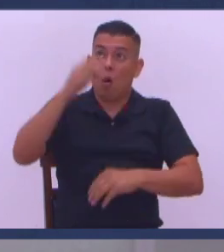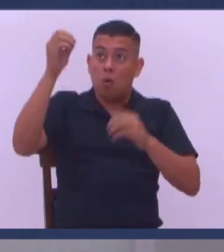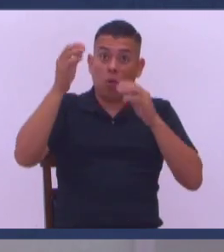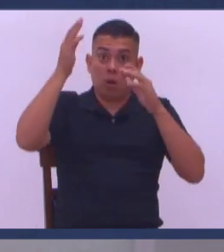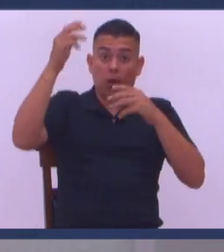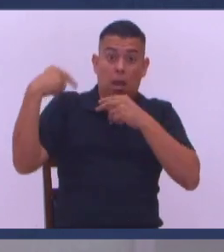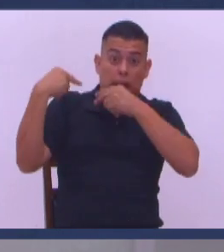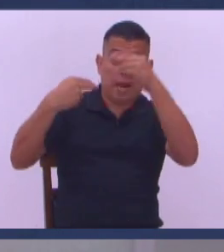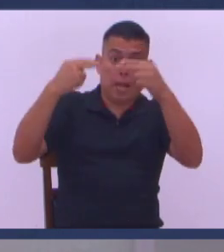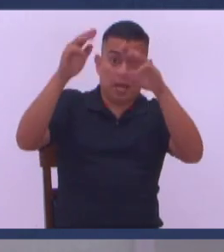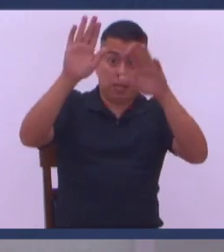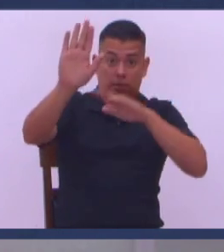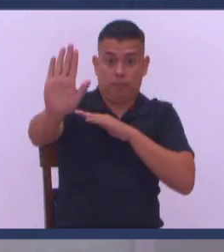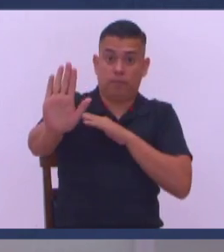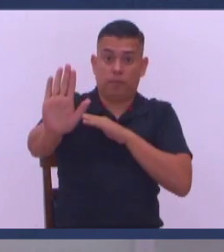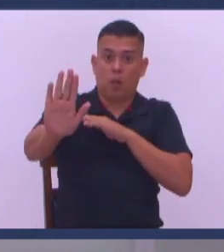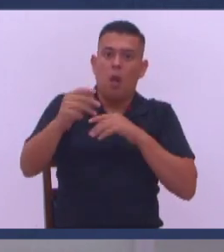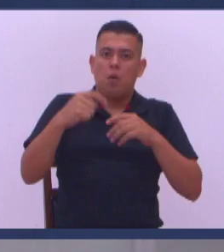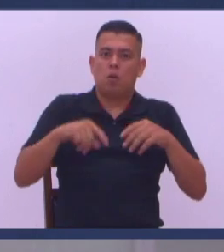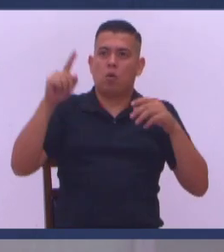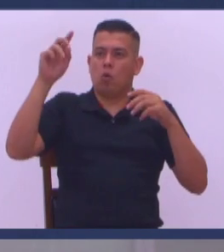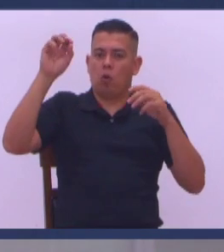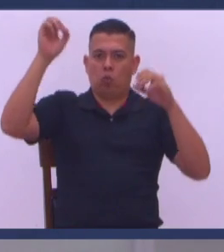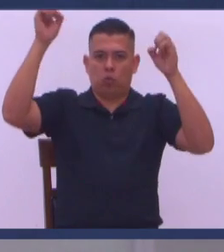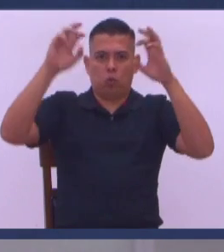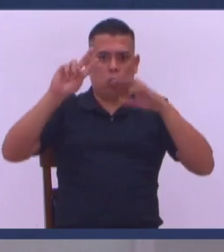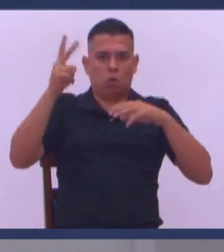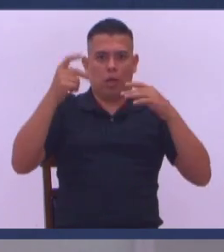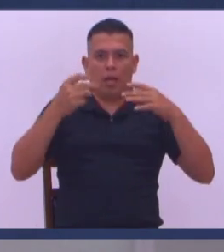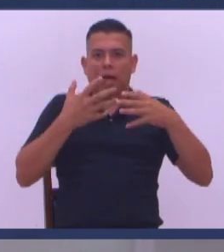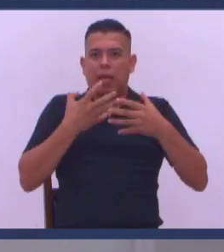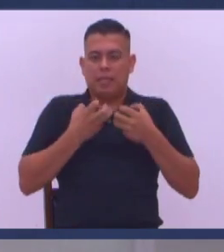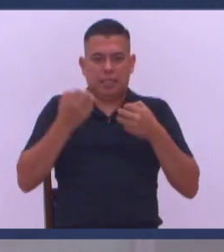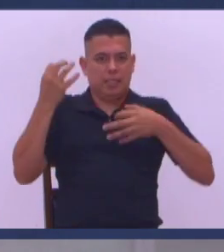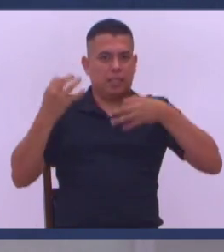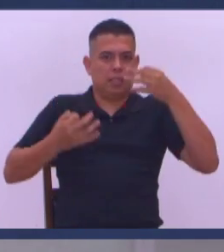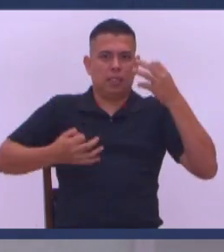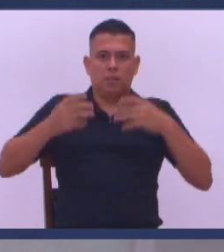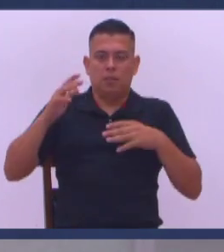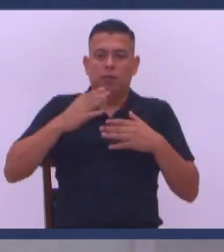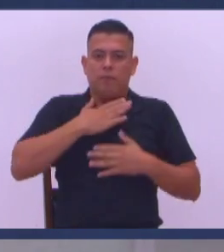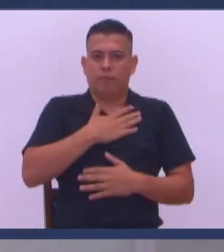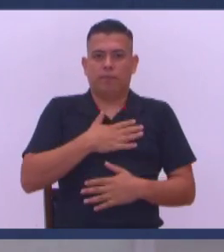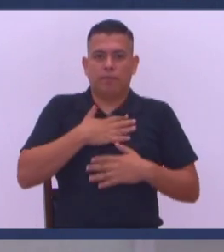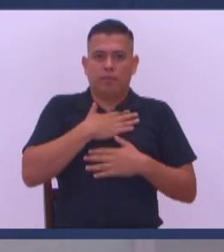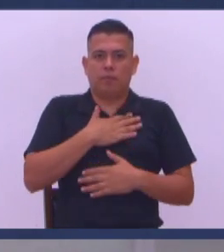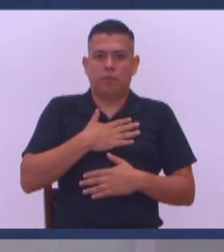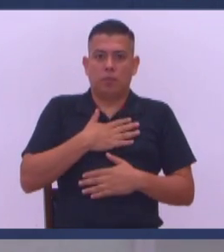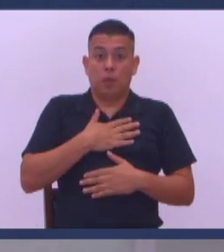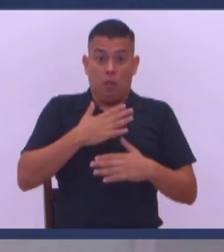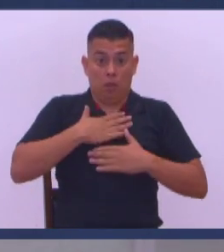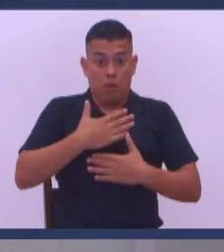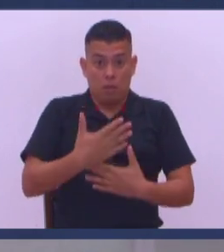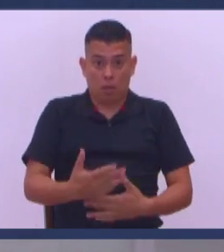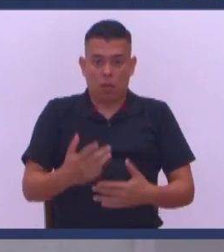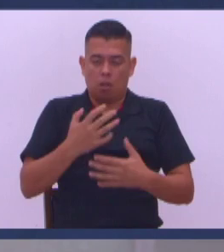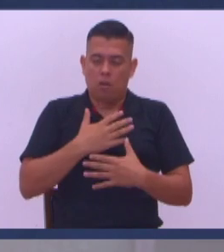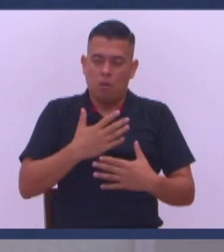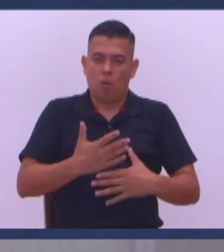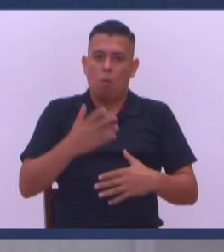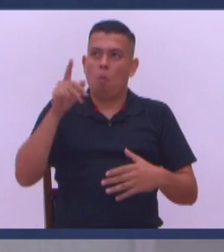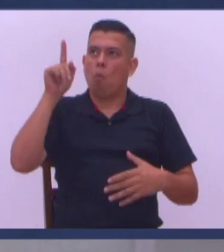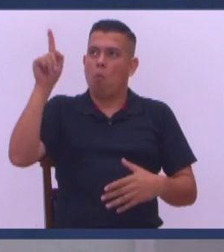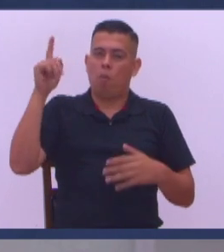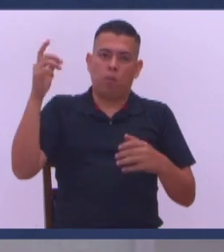tierra por heredad Bienaventurados los que tienen hambre y sed de justicia Porque ellos serán saciados Bienaventurados los misericordiosos